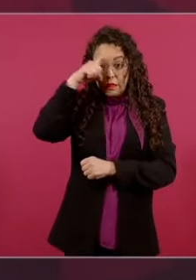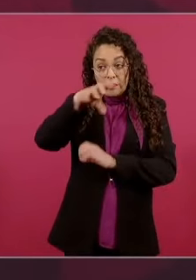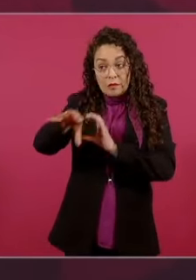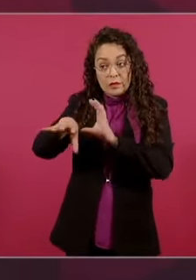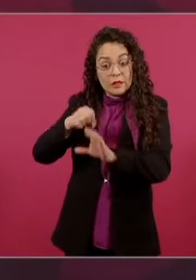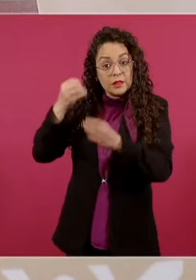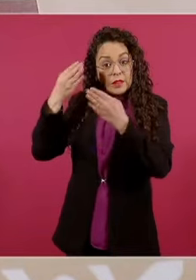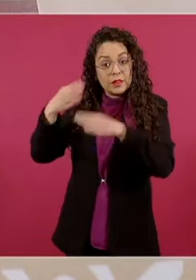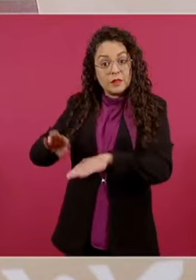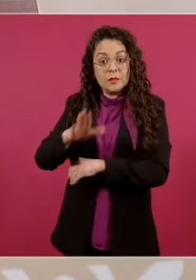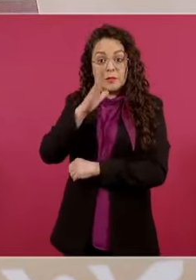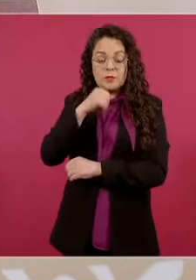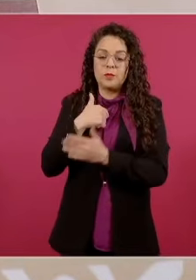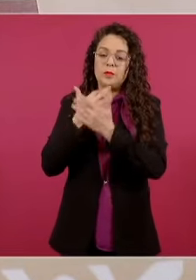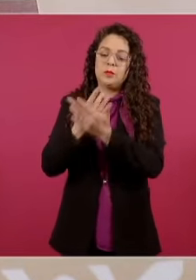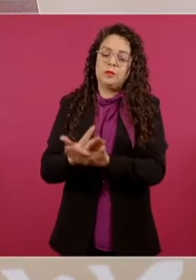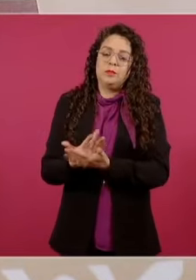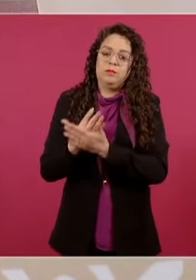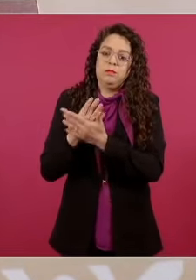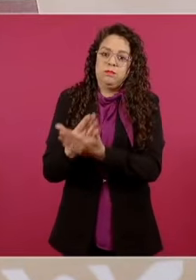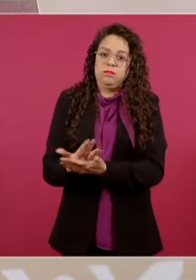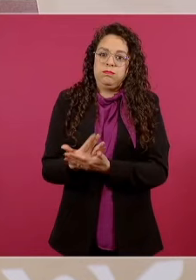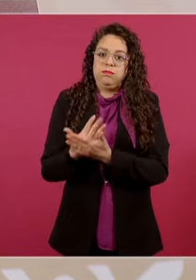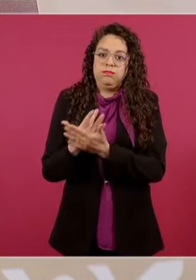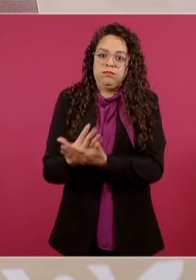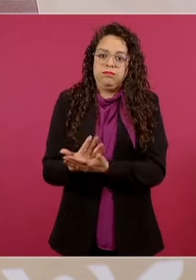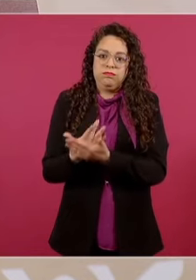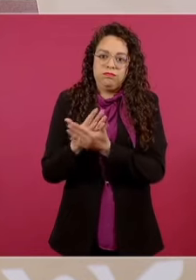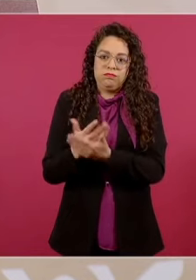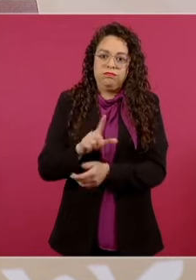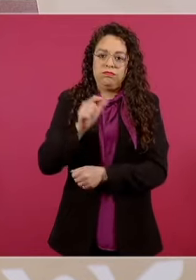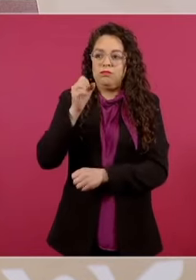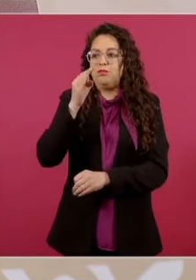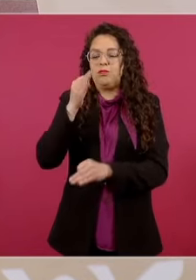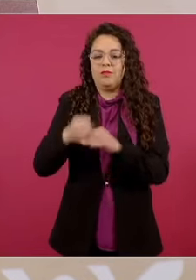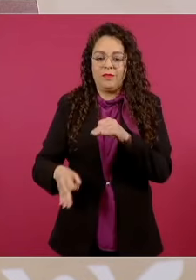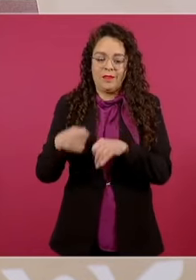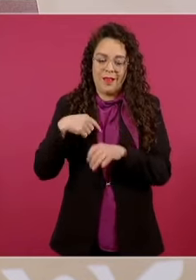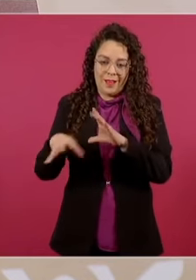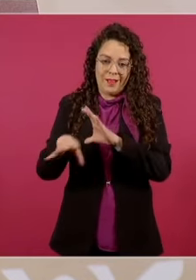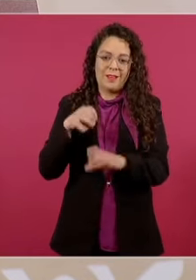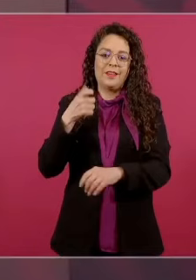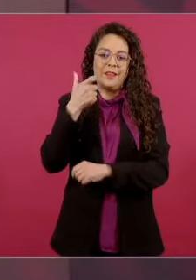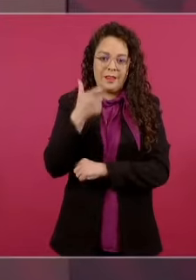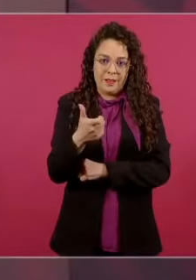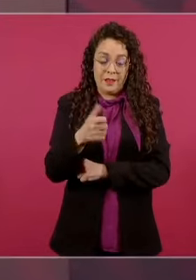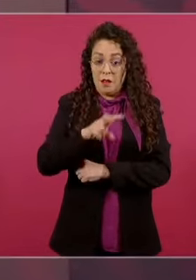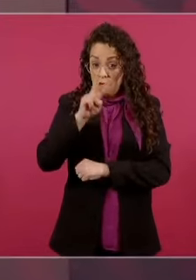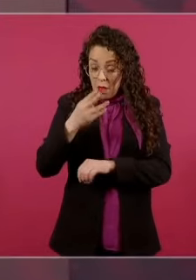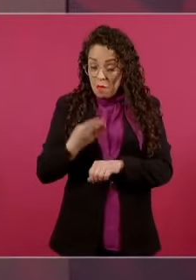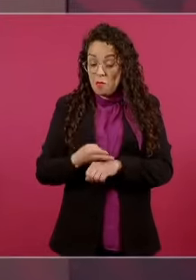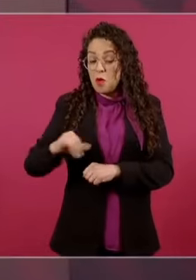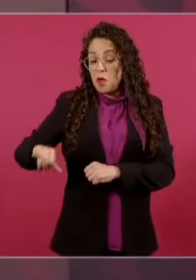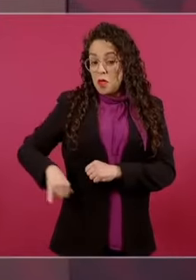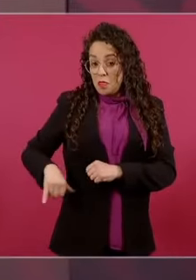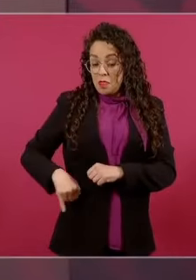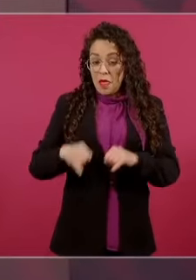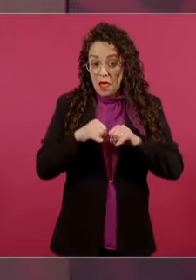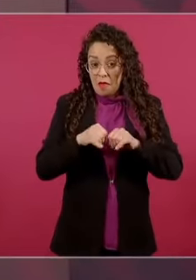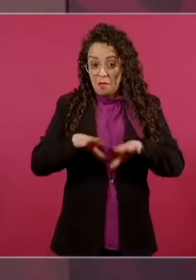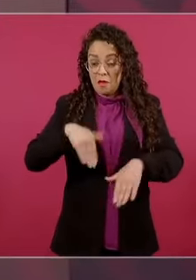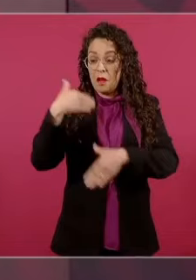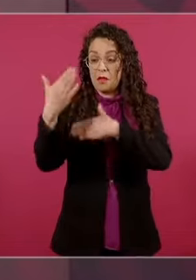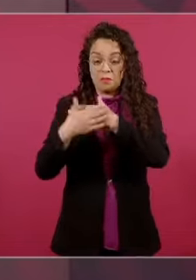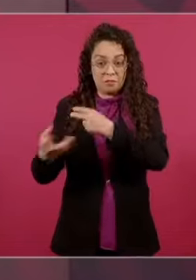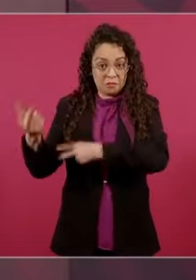Entonces, va a ser muy interesante ahora que venga Pablo, sobre todo que nos explique cómo está lo de